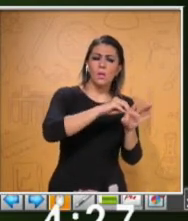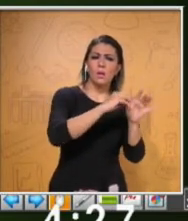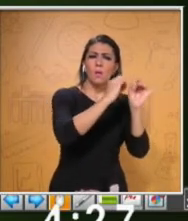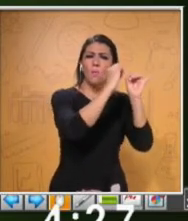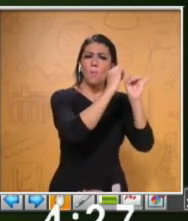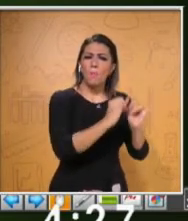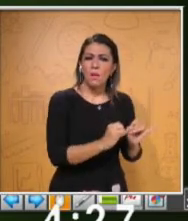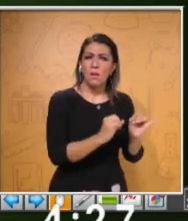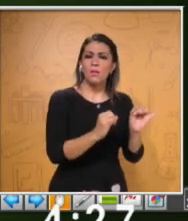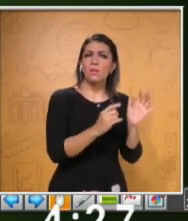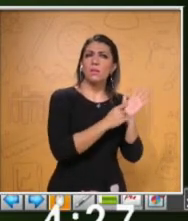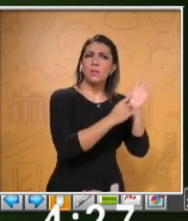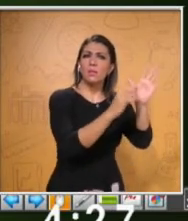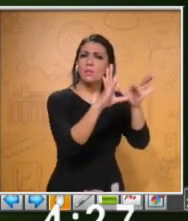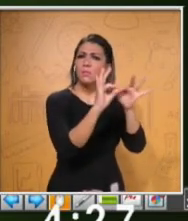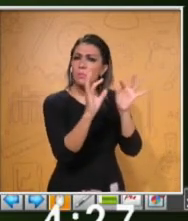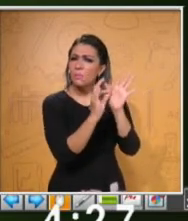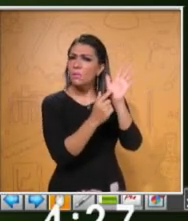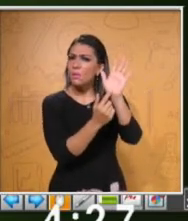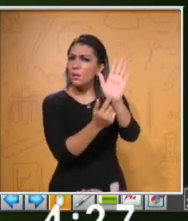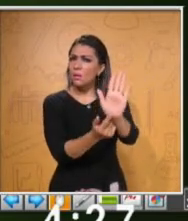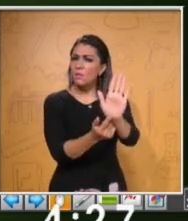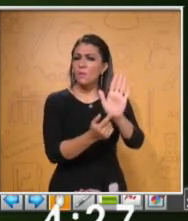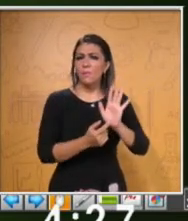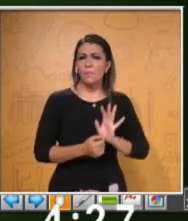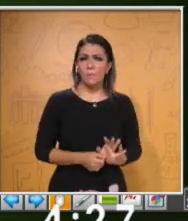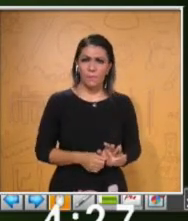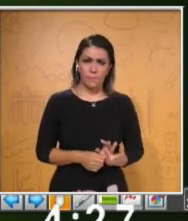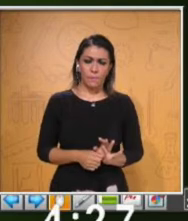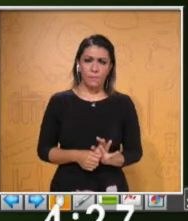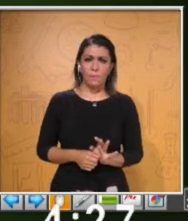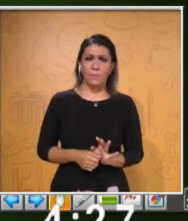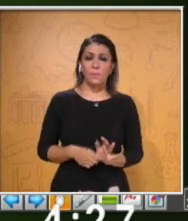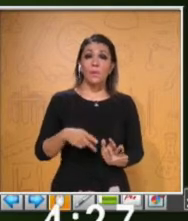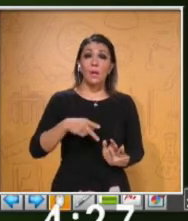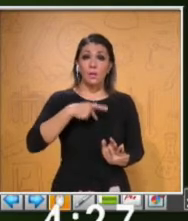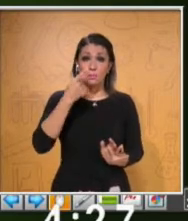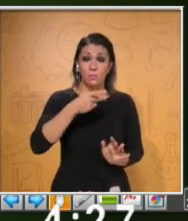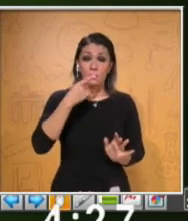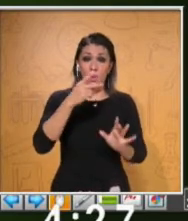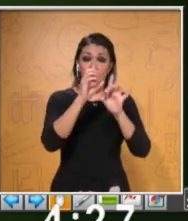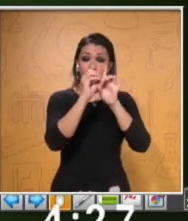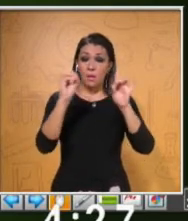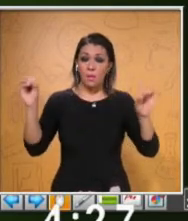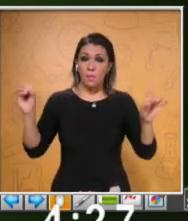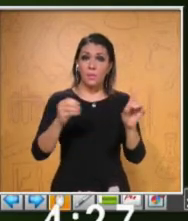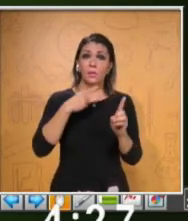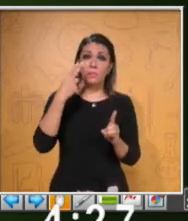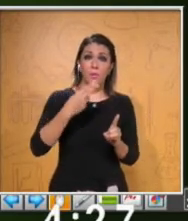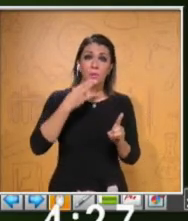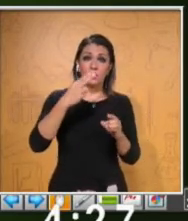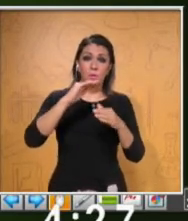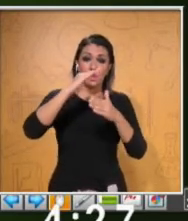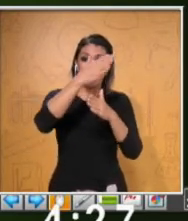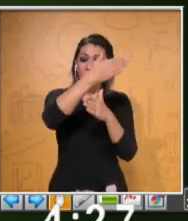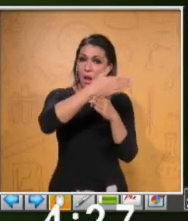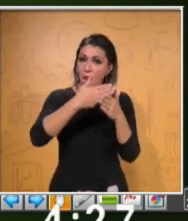Now we have phrases for the middle of a presentation. Las frases para usar a la mitad de una presentación.